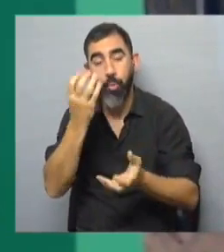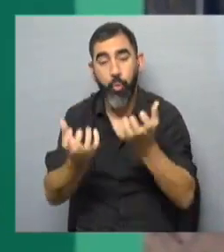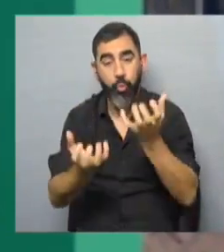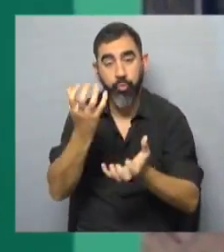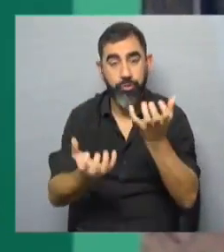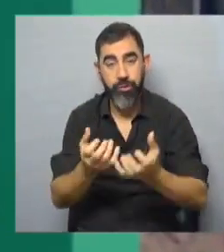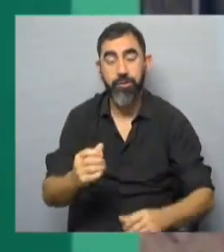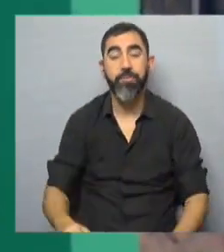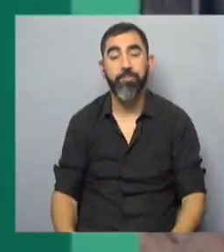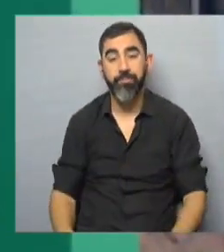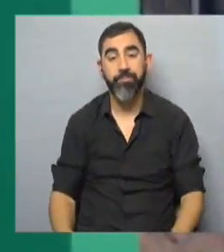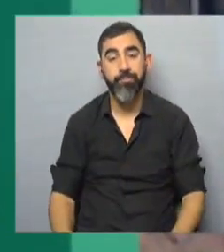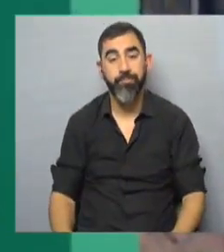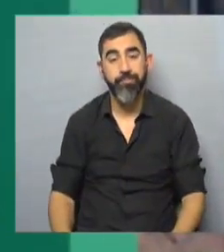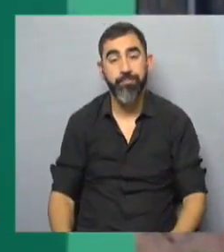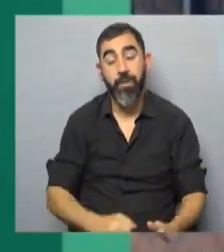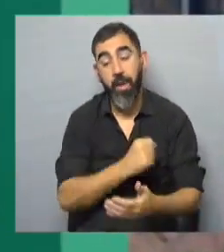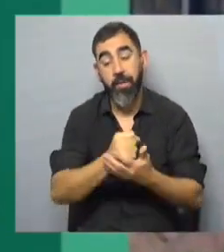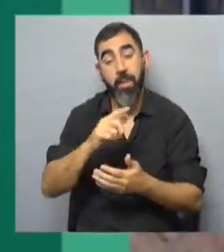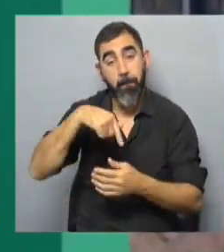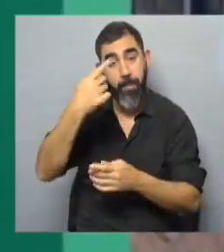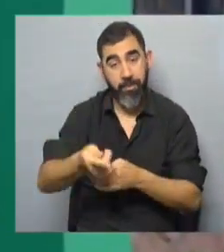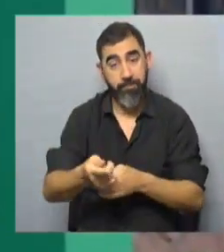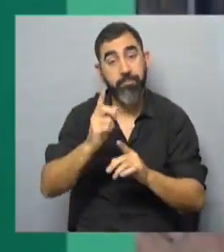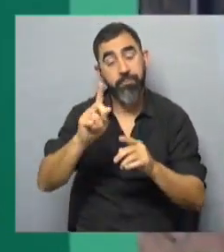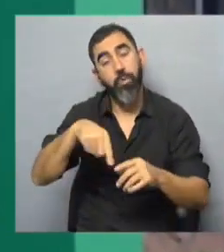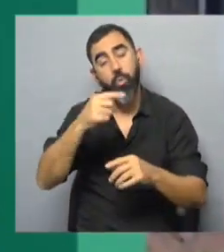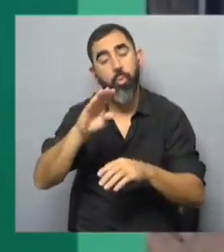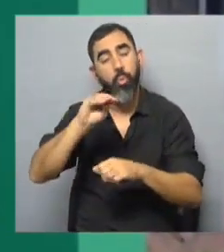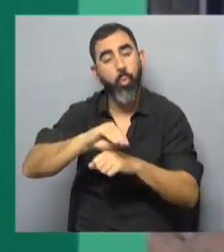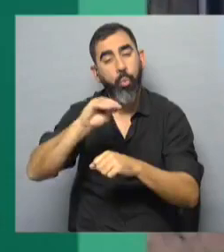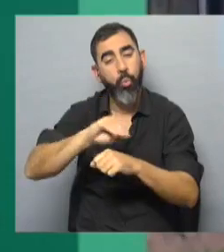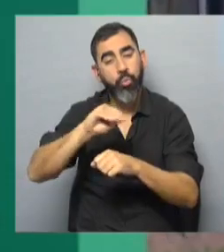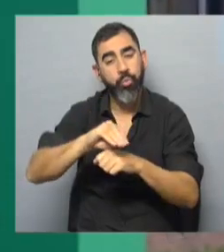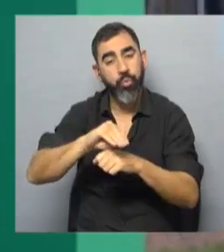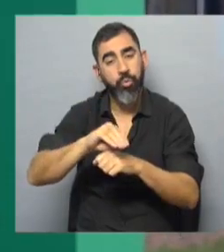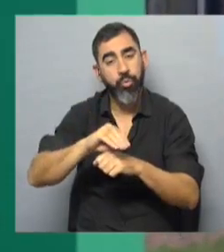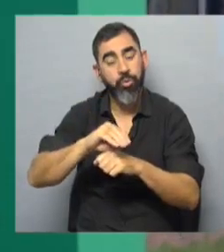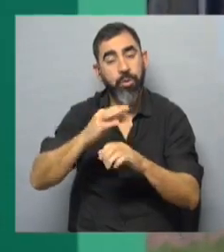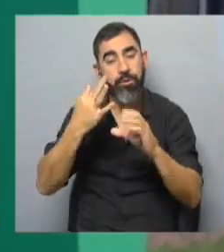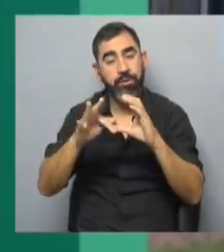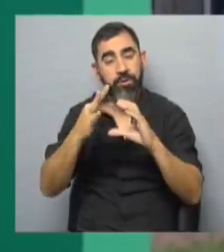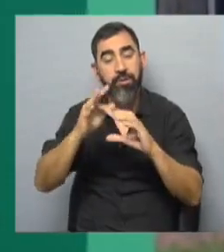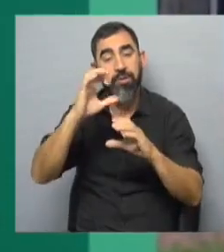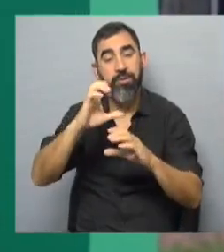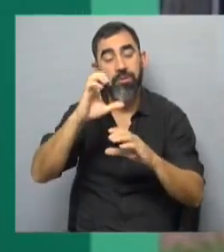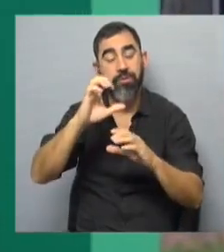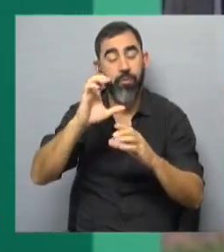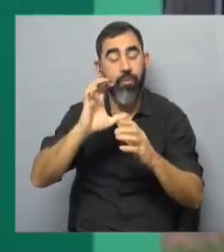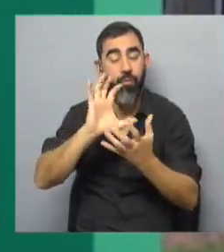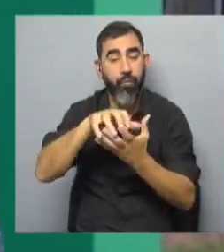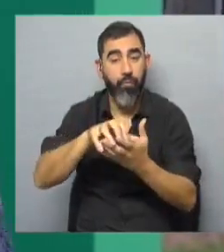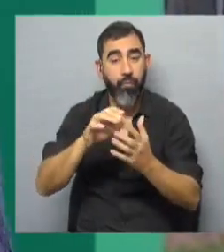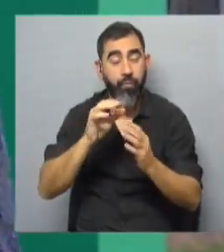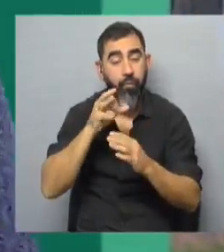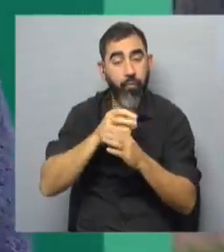que acabamos de inaugurar. Esto está hasta mañana. Pero también tenemos otros dos cursos que lo hacemos a través del Centro de Formación Estudios, que tiene que ver con la serigrafía y